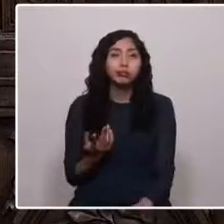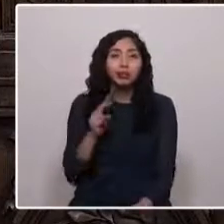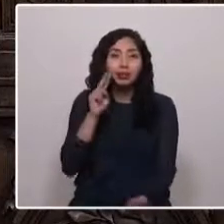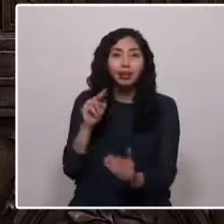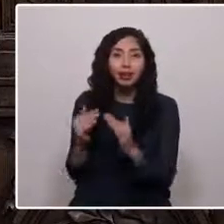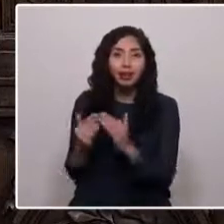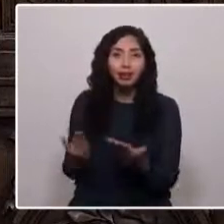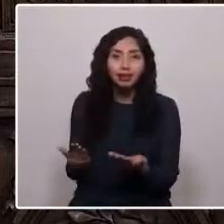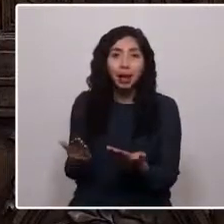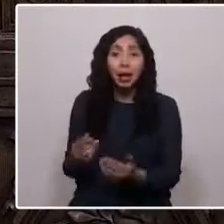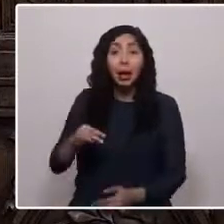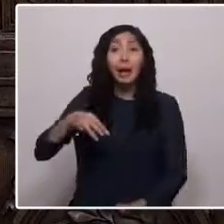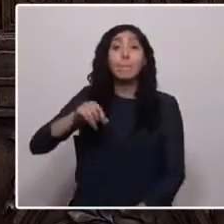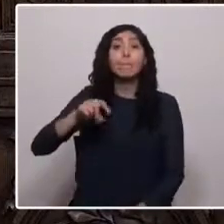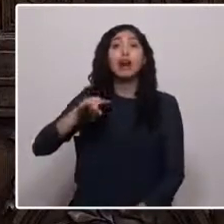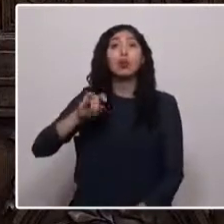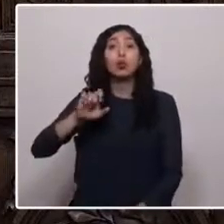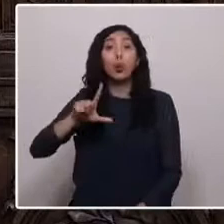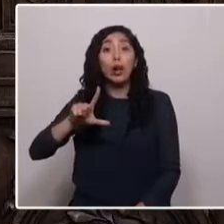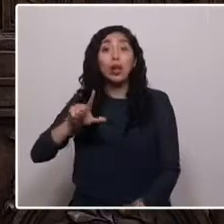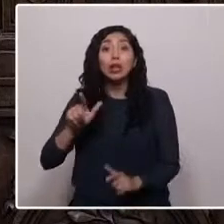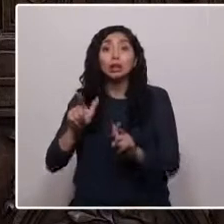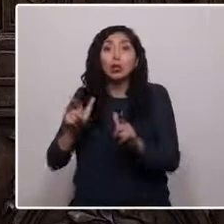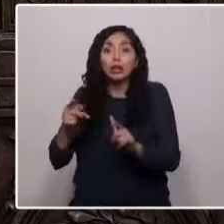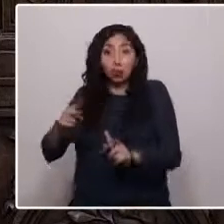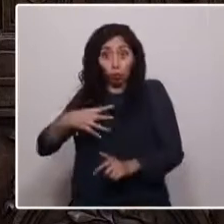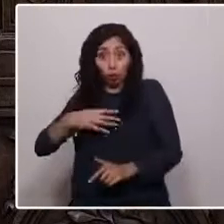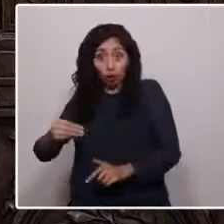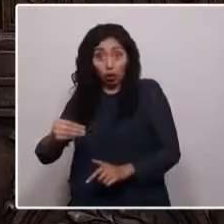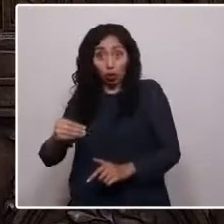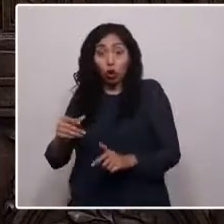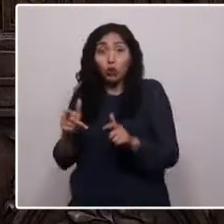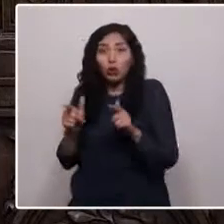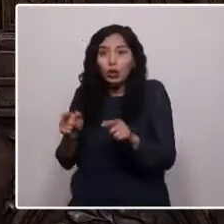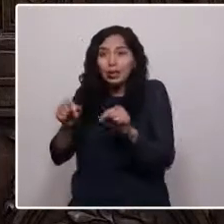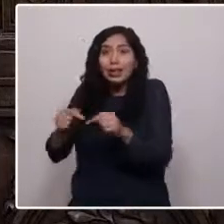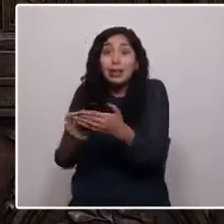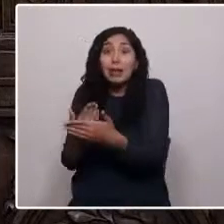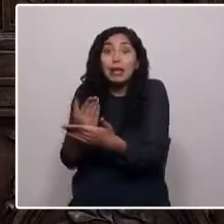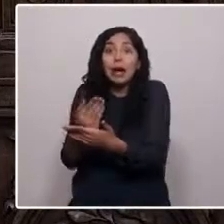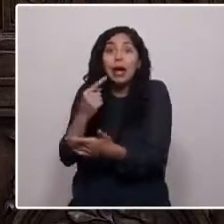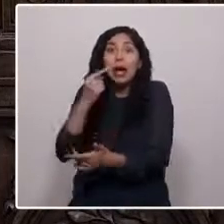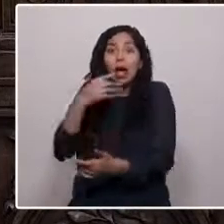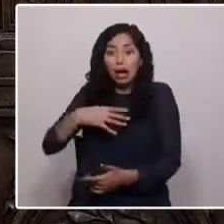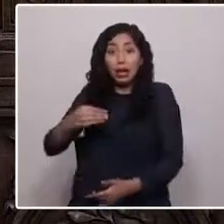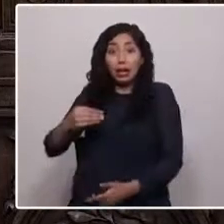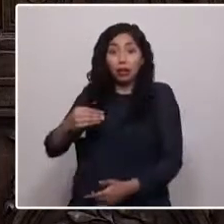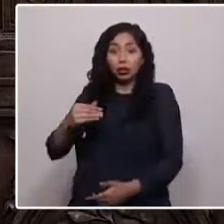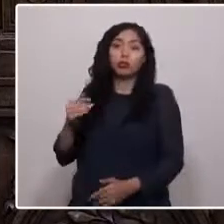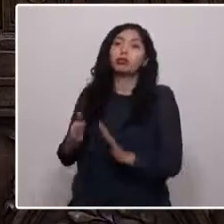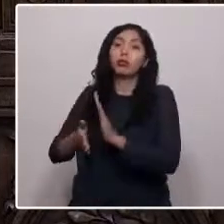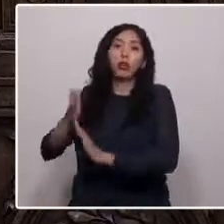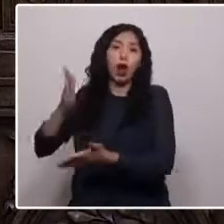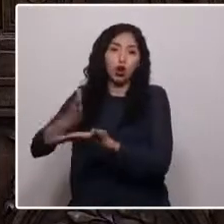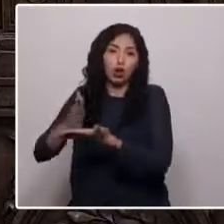hijo pequeño, por suerte esa mañana, antes de la llegada de los efectivos policiales, ya había salido en dirección a su escuela rural.